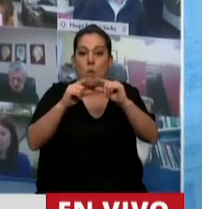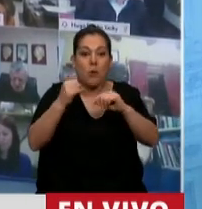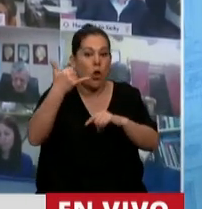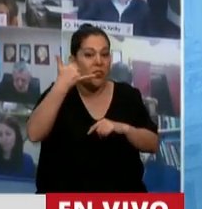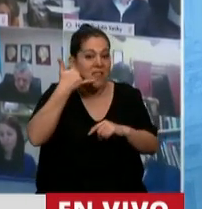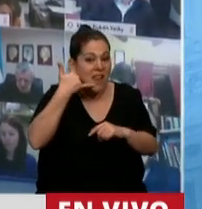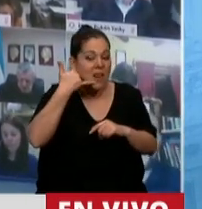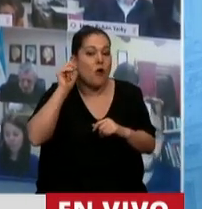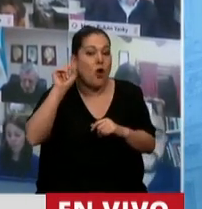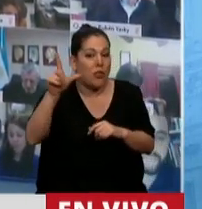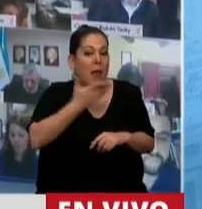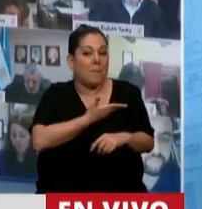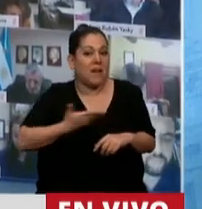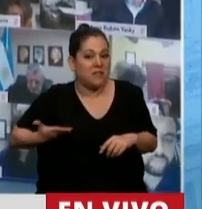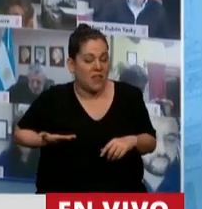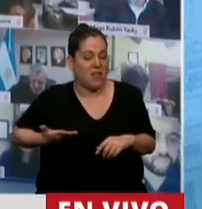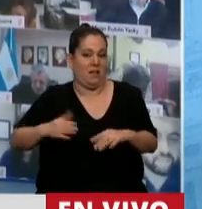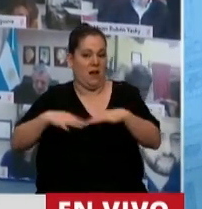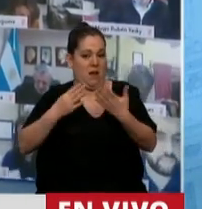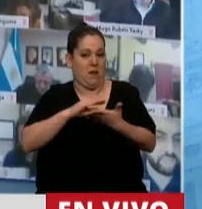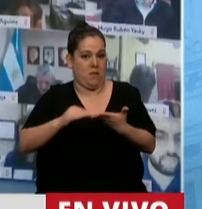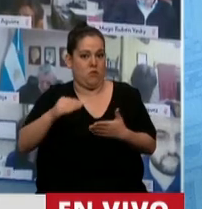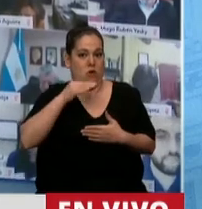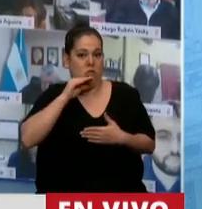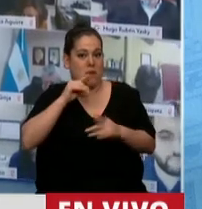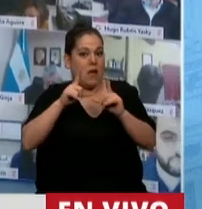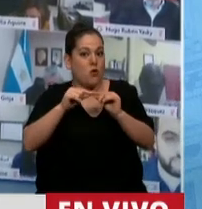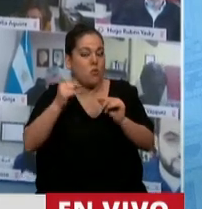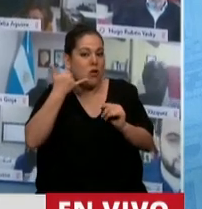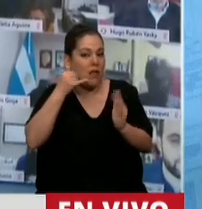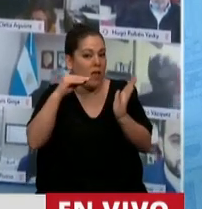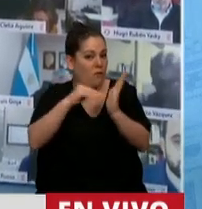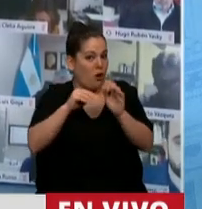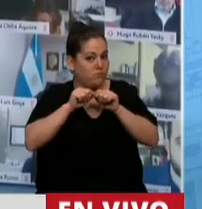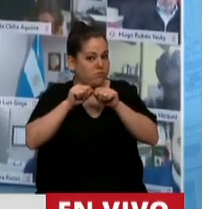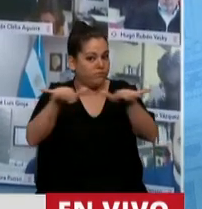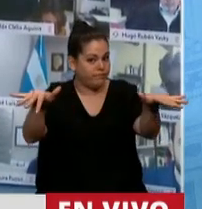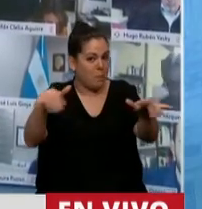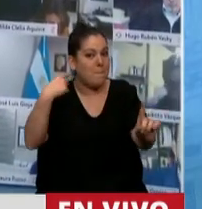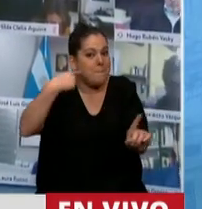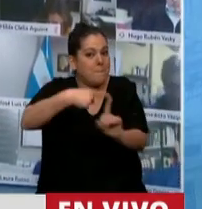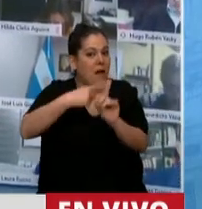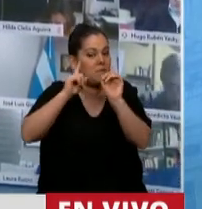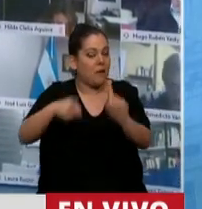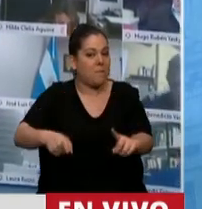del Presidente de la Cámara, sino además se distribuye una foto